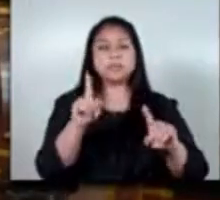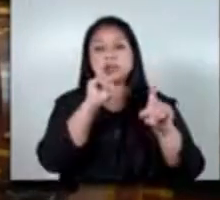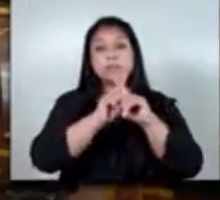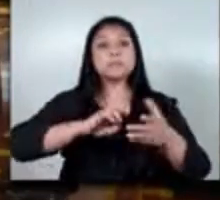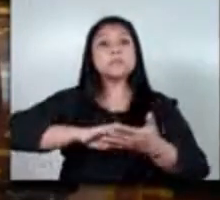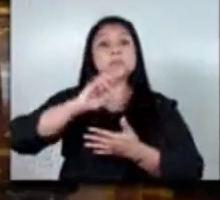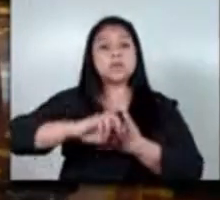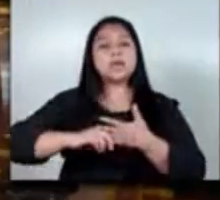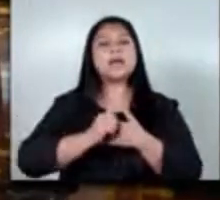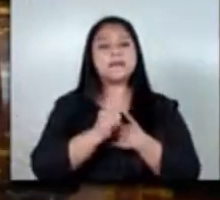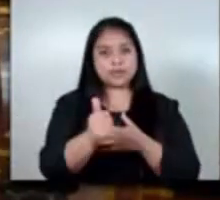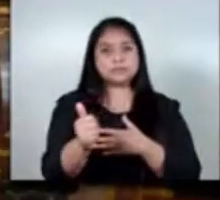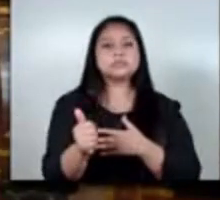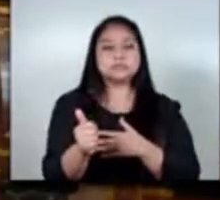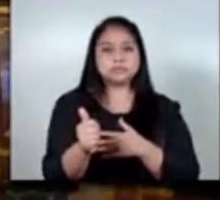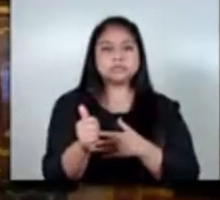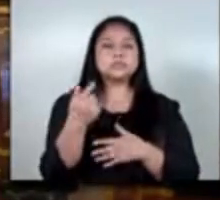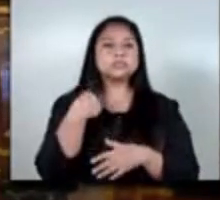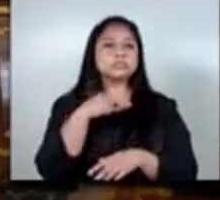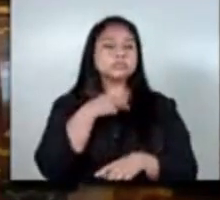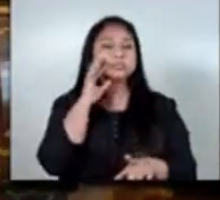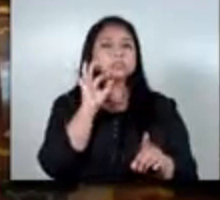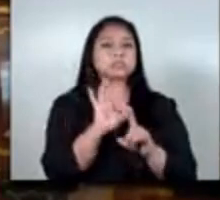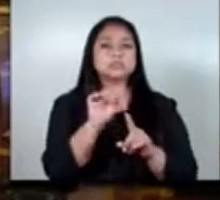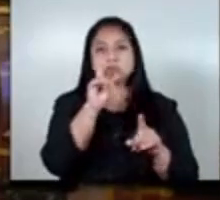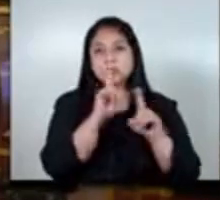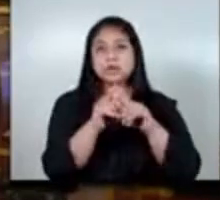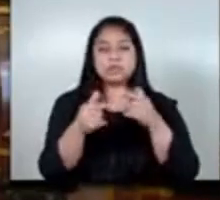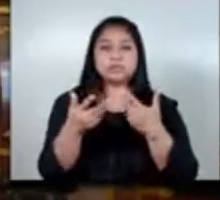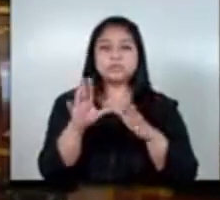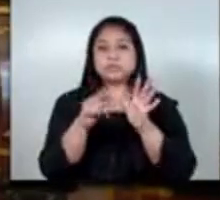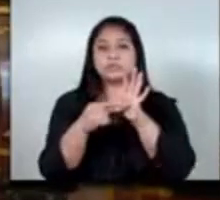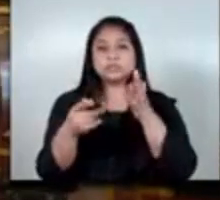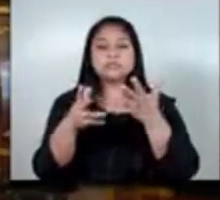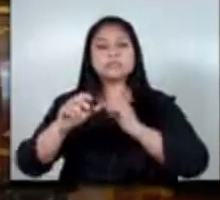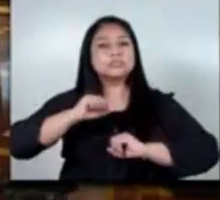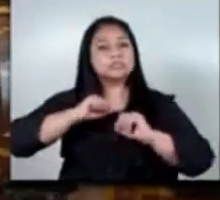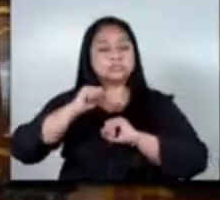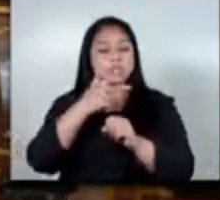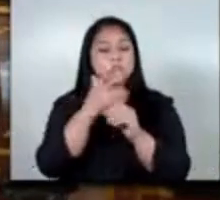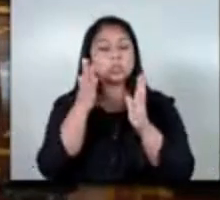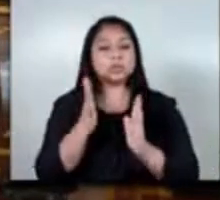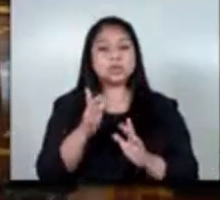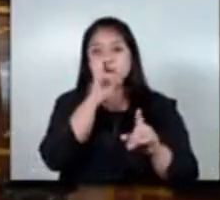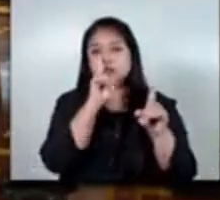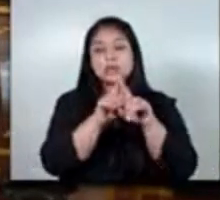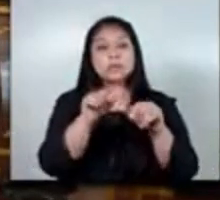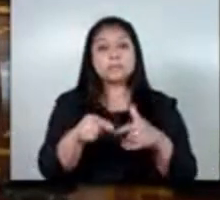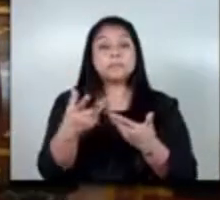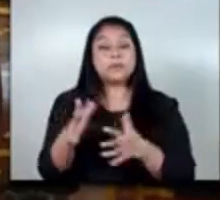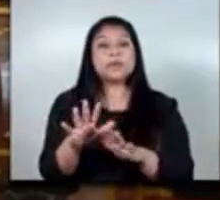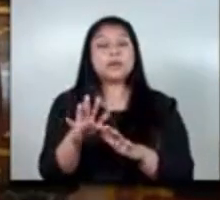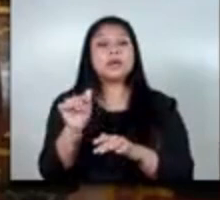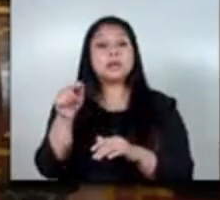avanza nuestra o objetivo en común para proporcionar a los guatemaltecos y a los empleadores